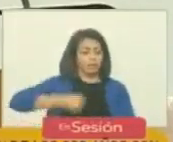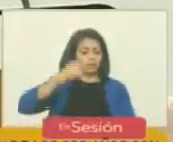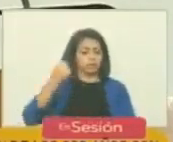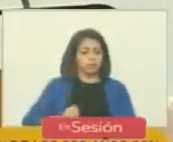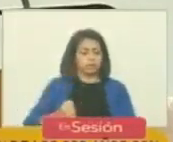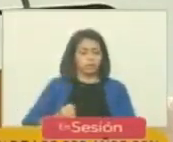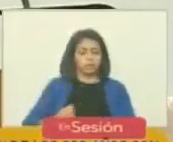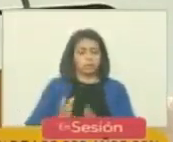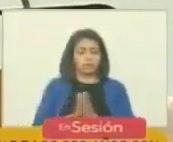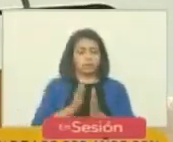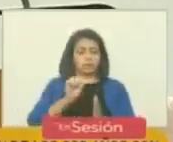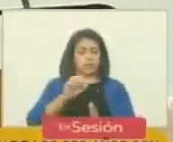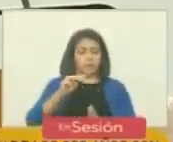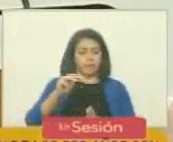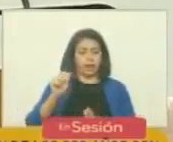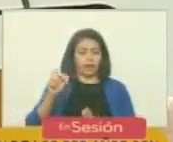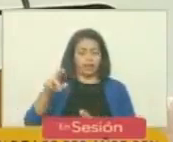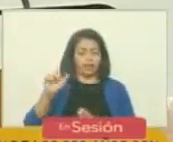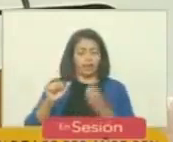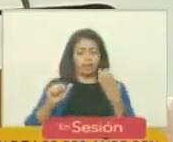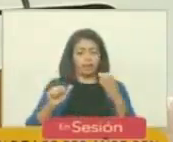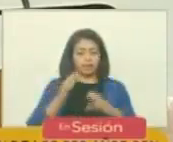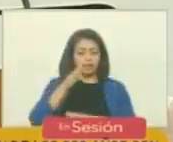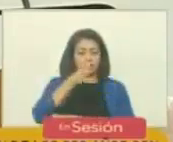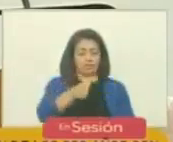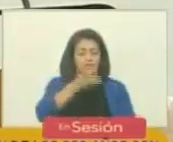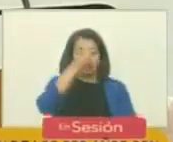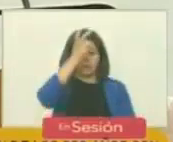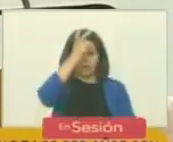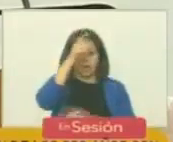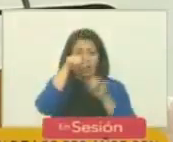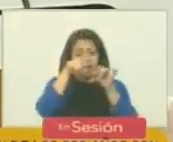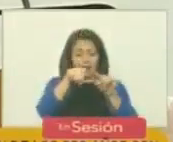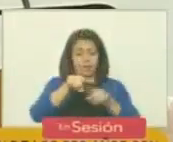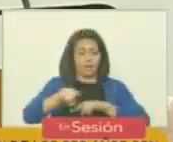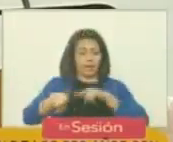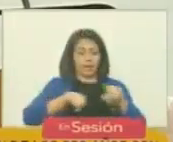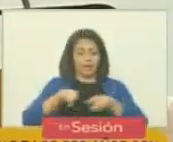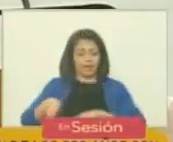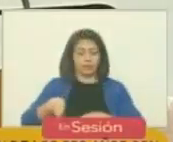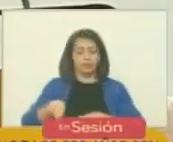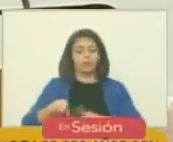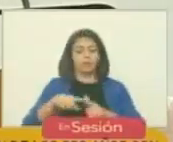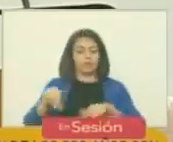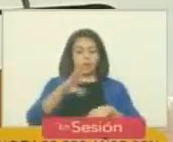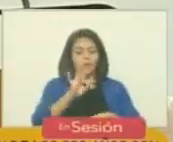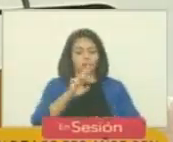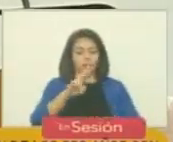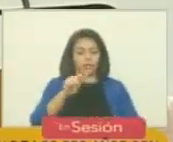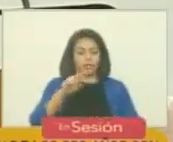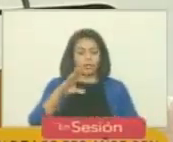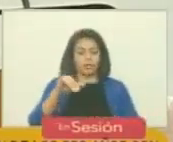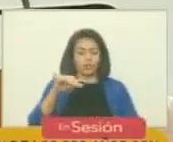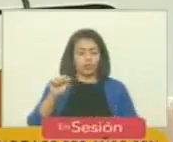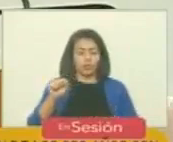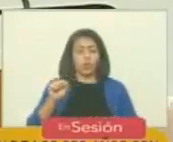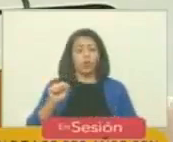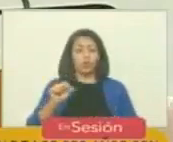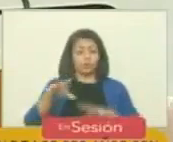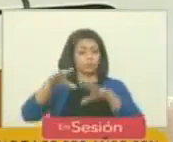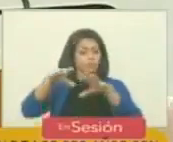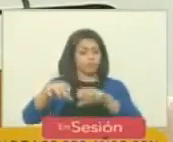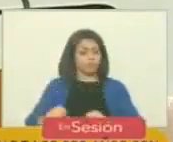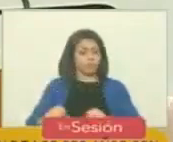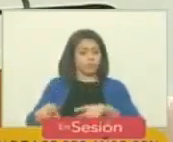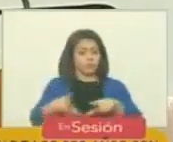Santa Marta toman la península de Paraguaná y Coro y desde ahí al mando del mariscal de Campo Francisco Tomás Morales ocupan la